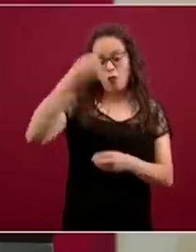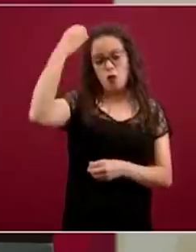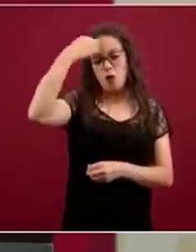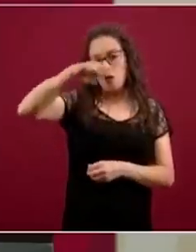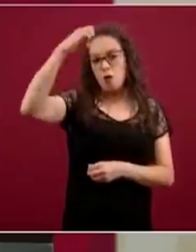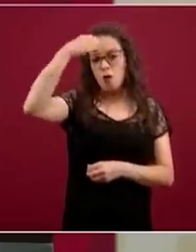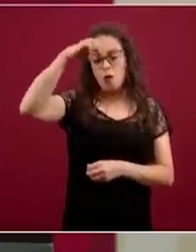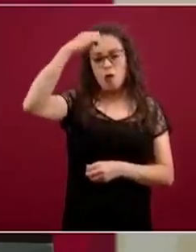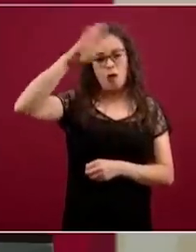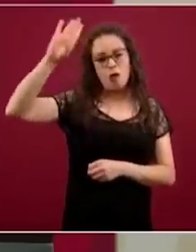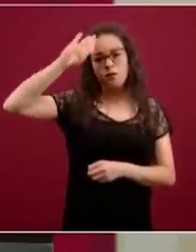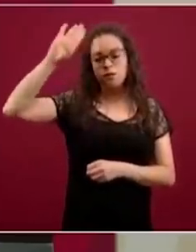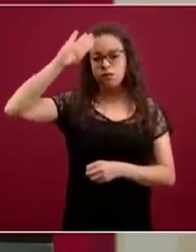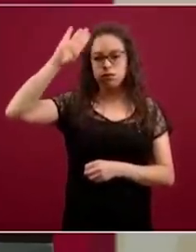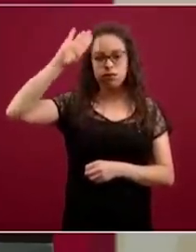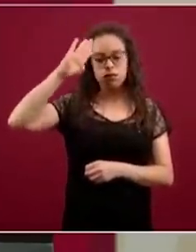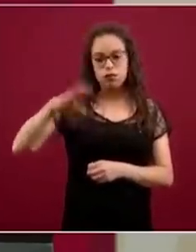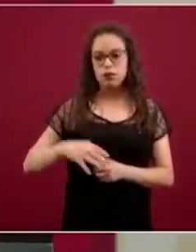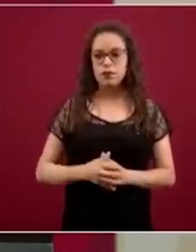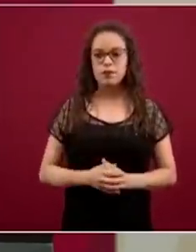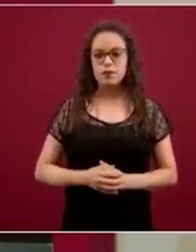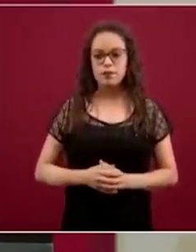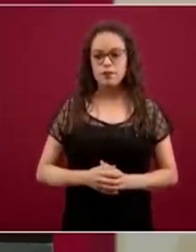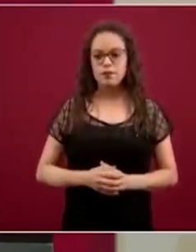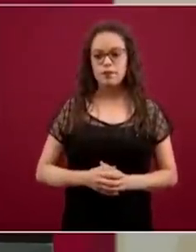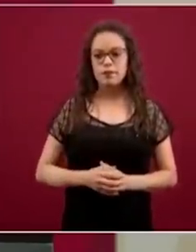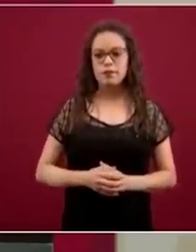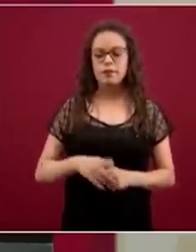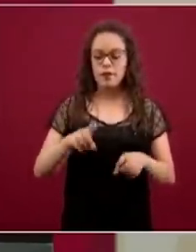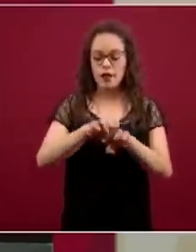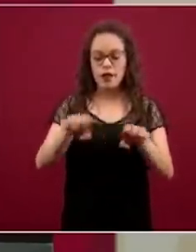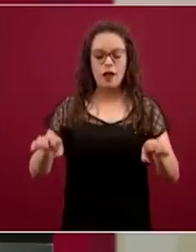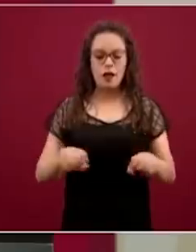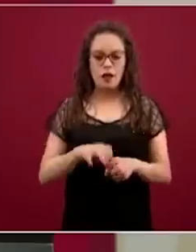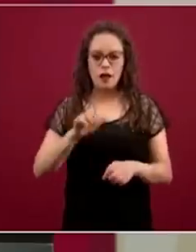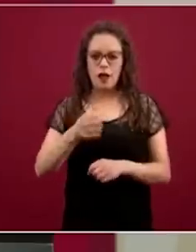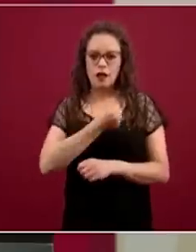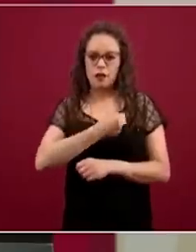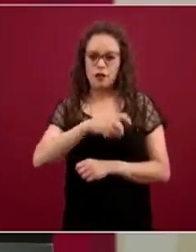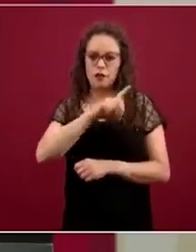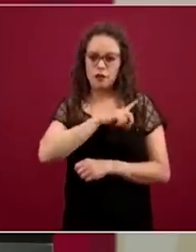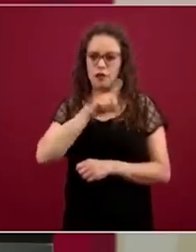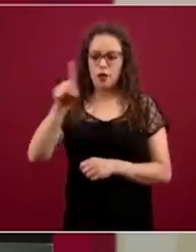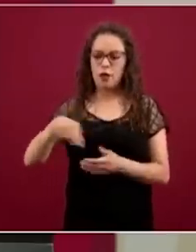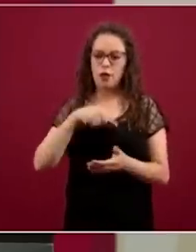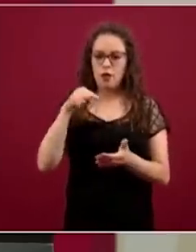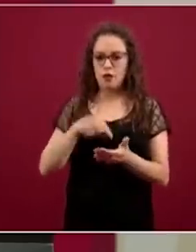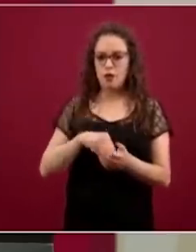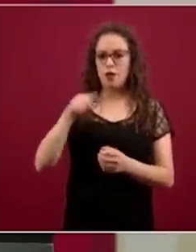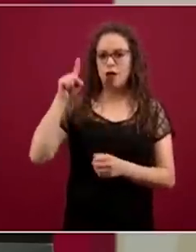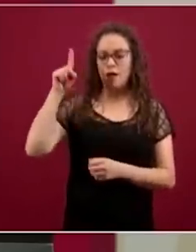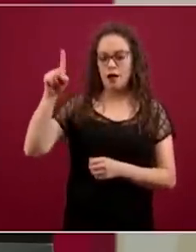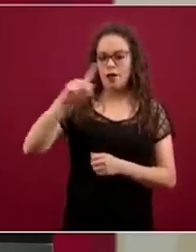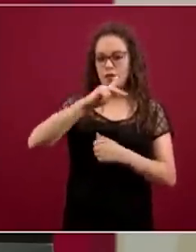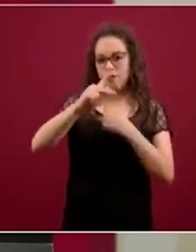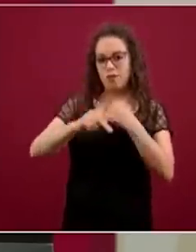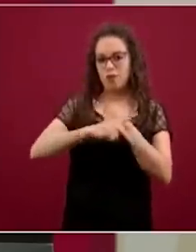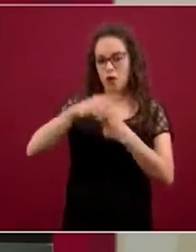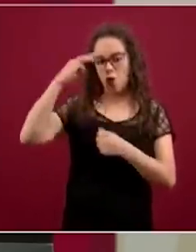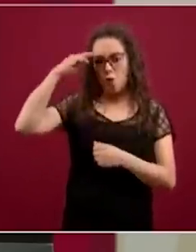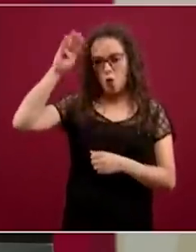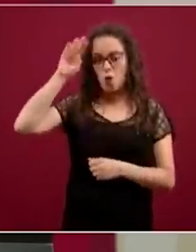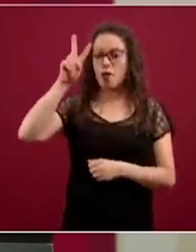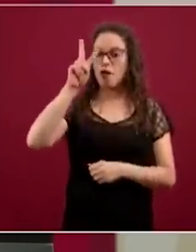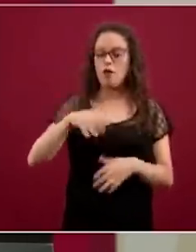los miembros del equipo de salud de la República de Cuba en la salud pública, en este momento es